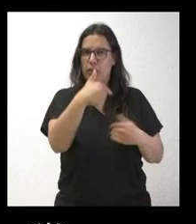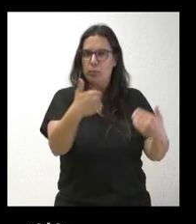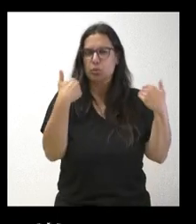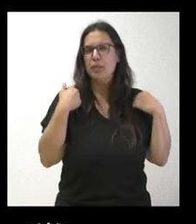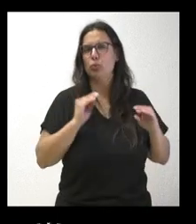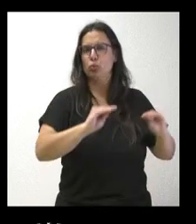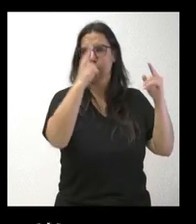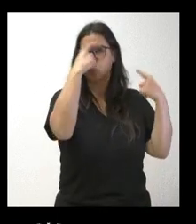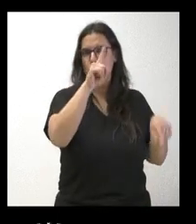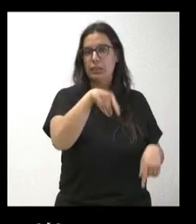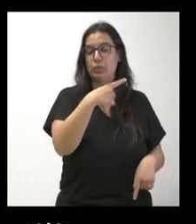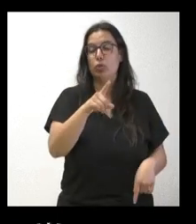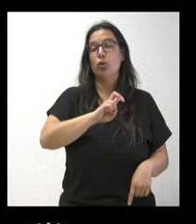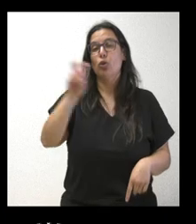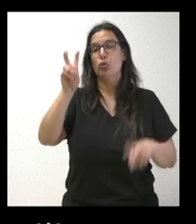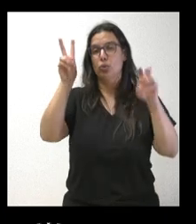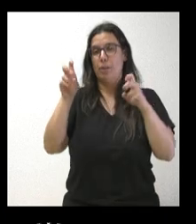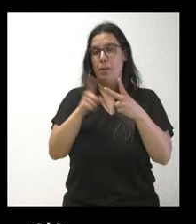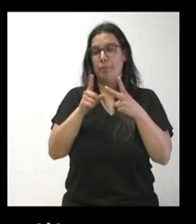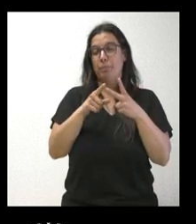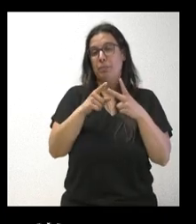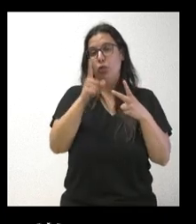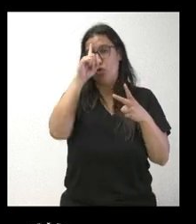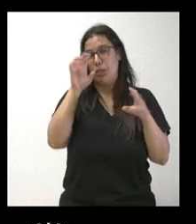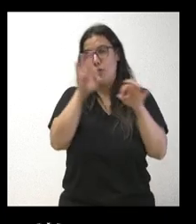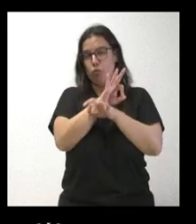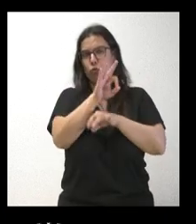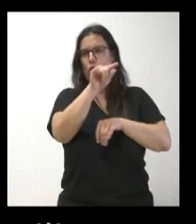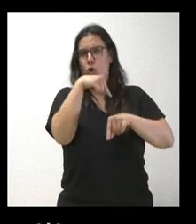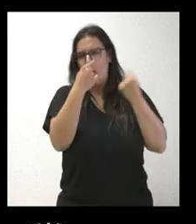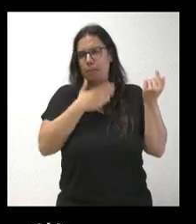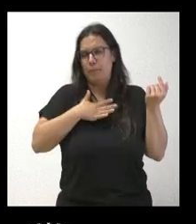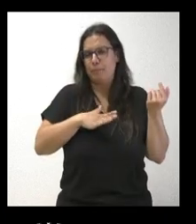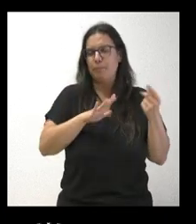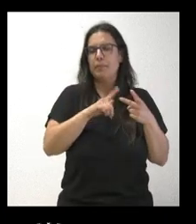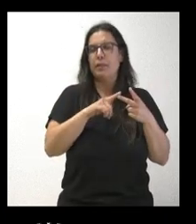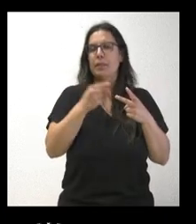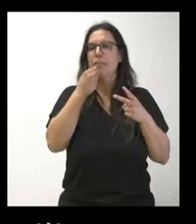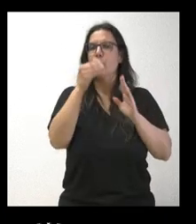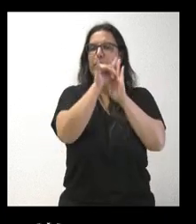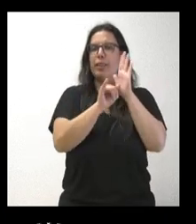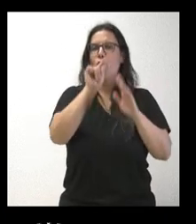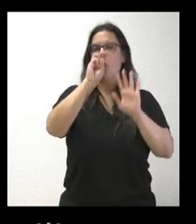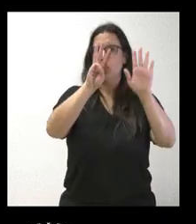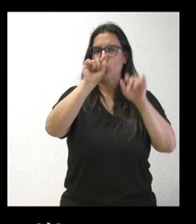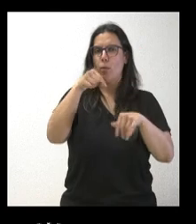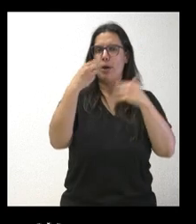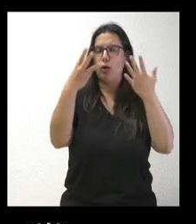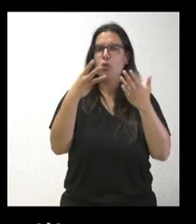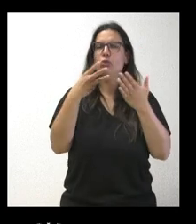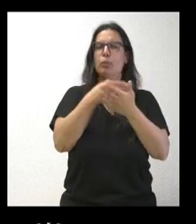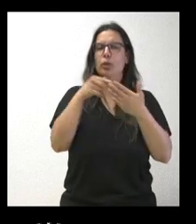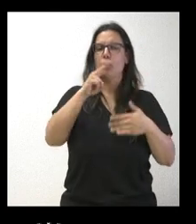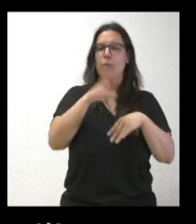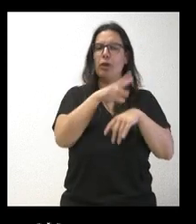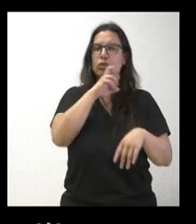la Junta. Y luego en otro tema, corríjame si me confundo, en el índice vienen 8,8 millones para la conservación